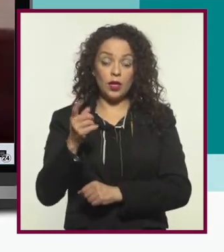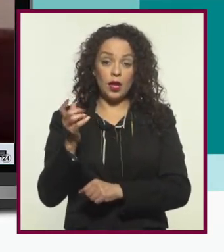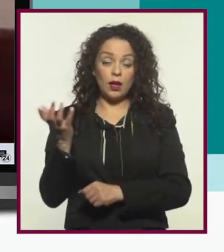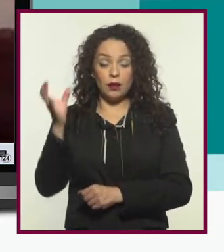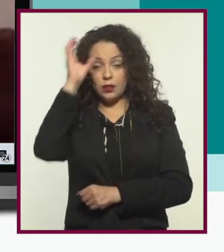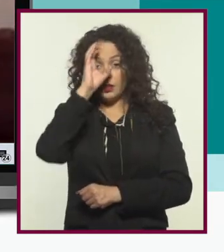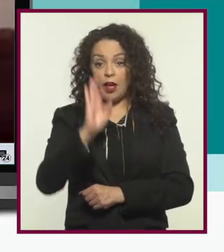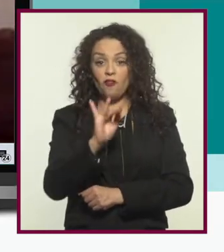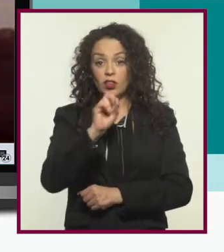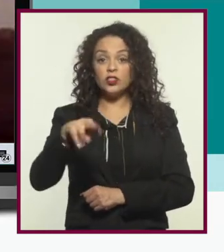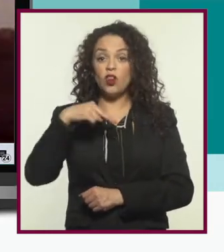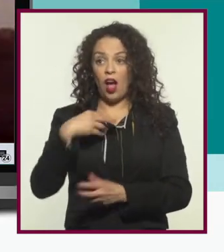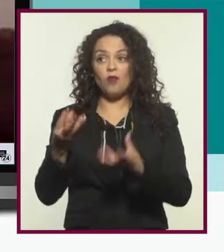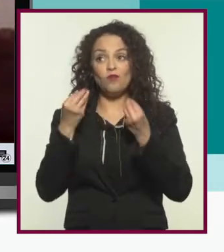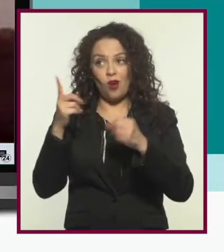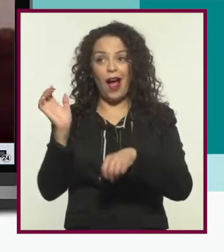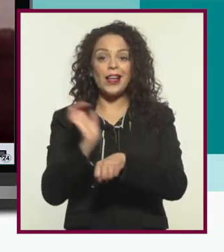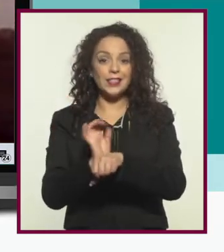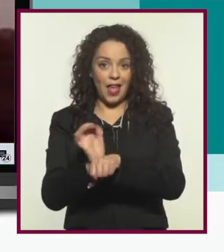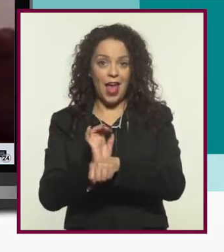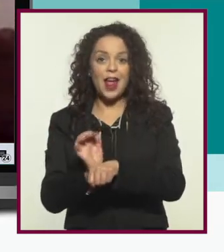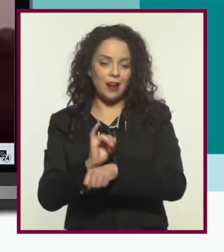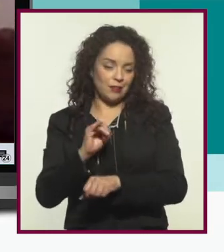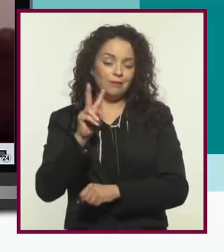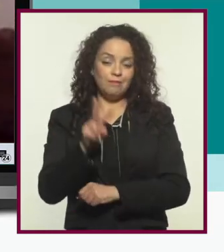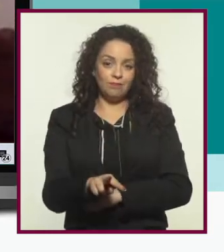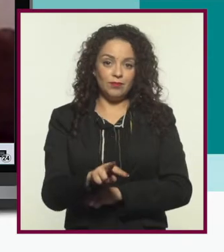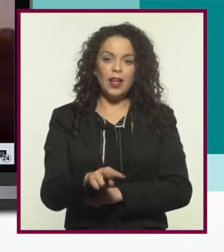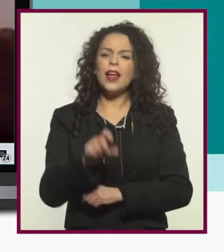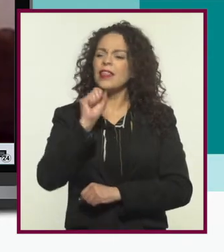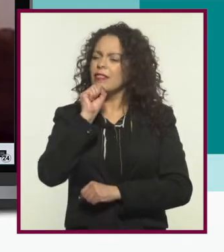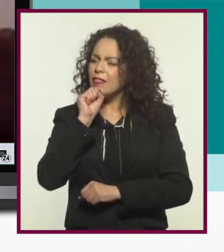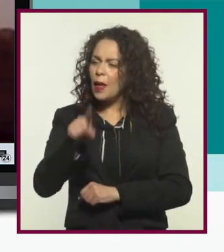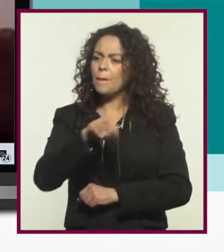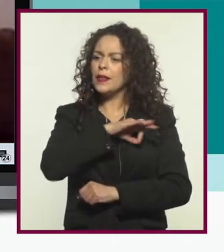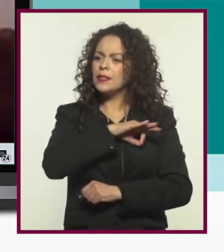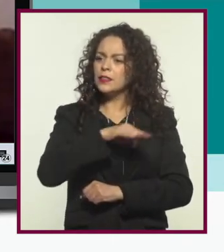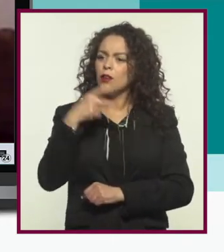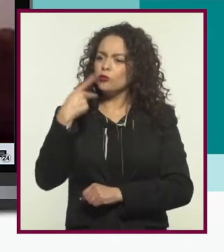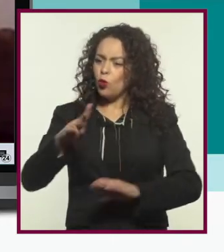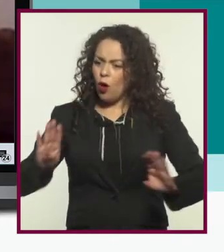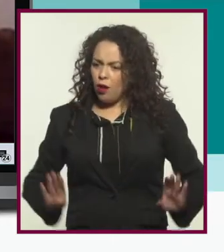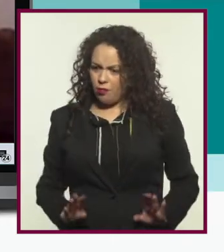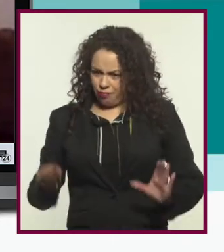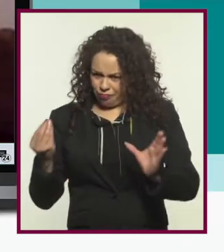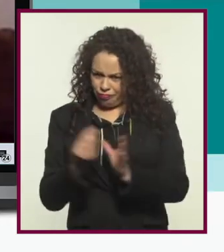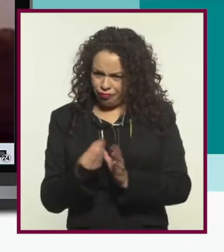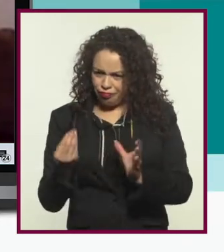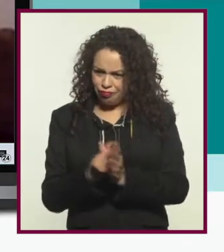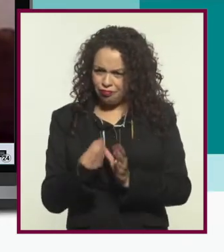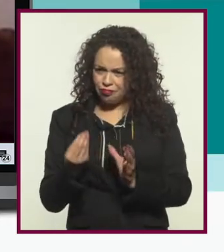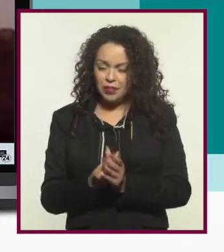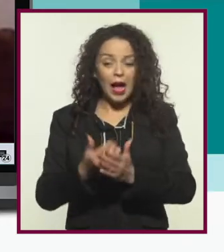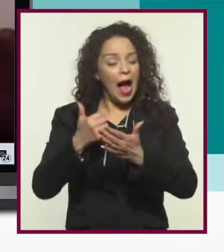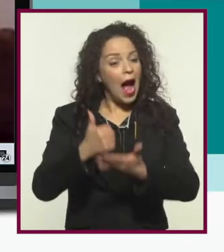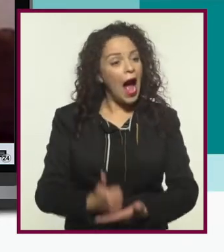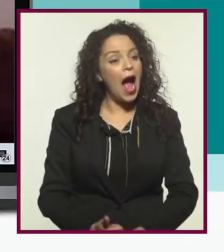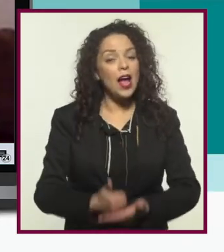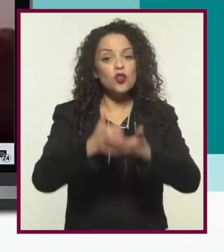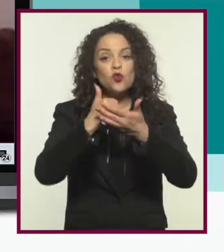que la ciencia ficción también está muy presente en el cine, sino también por sus características